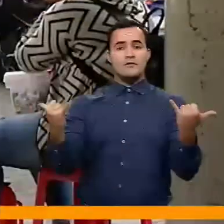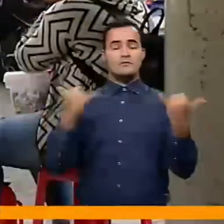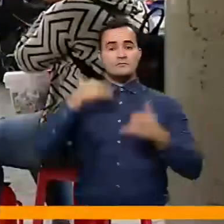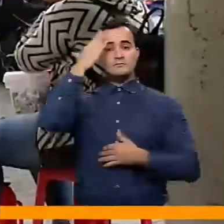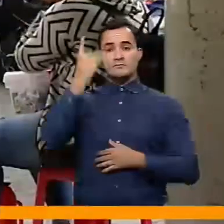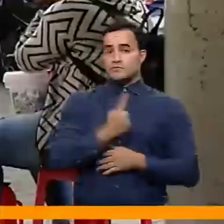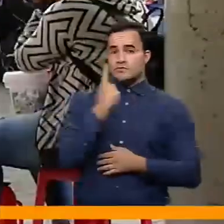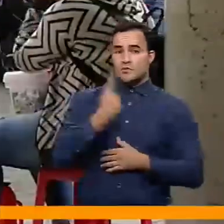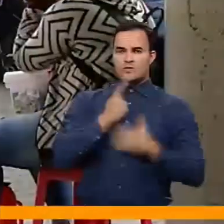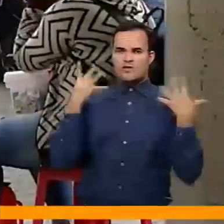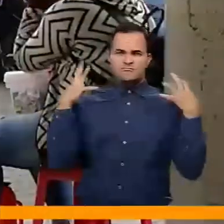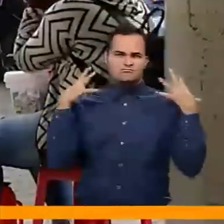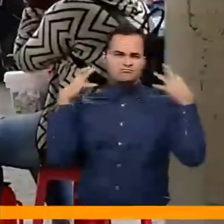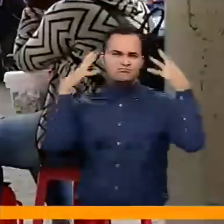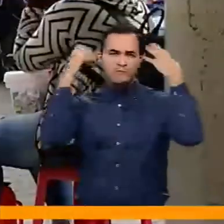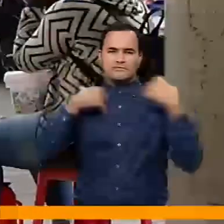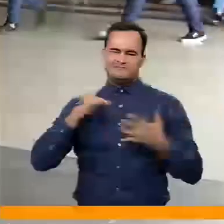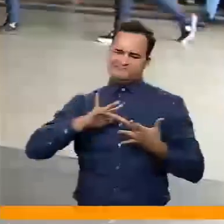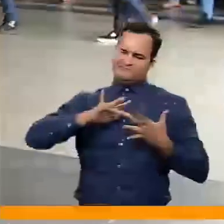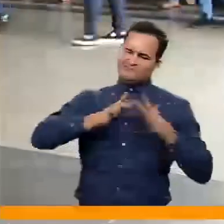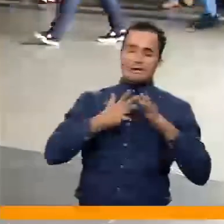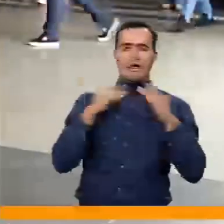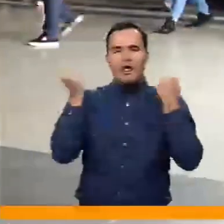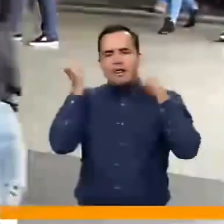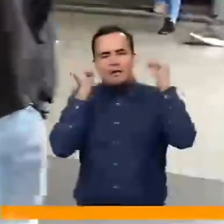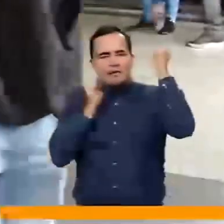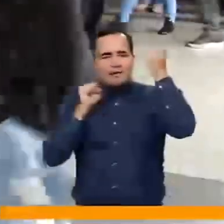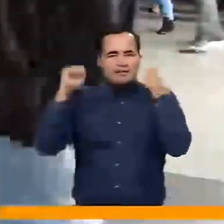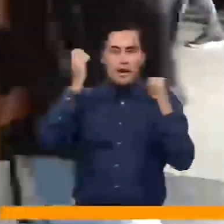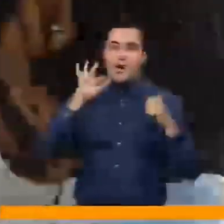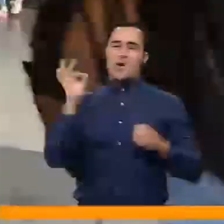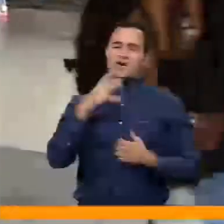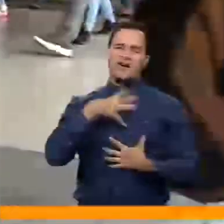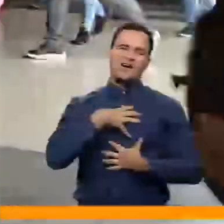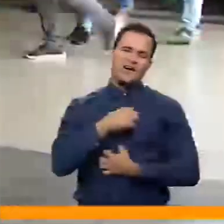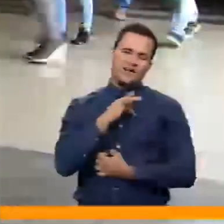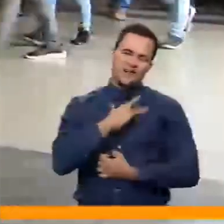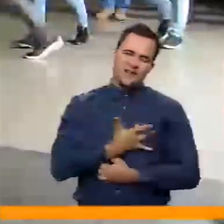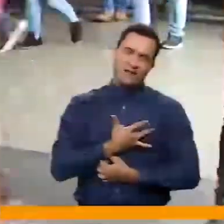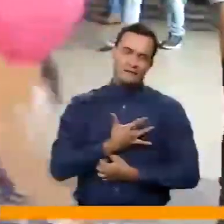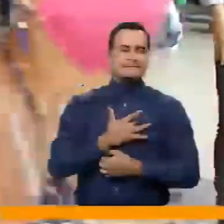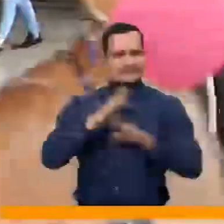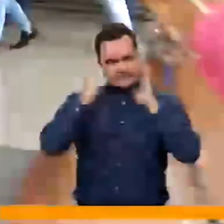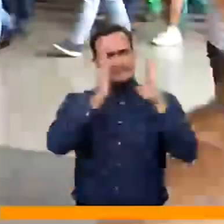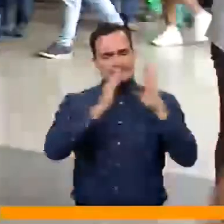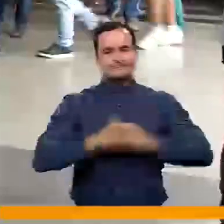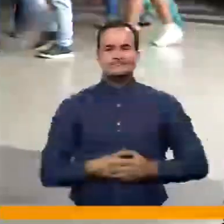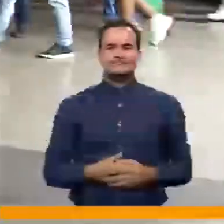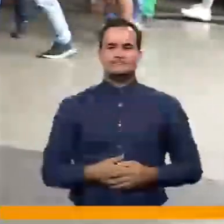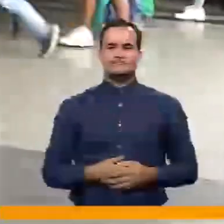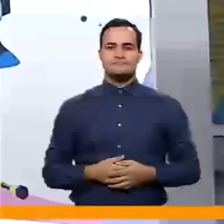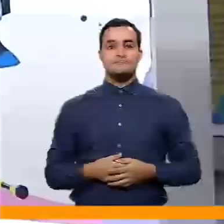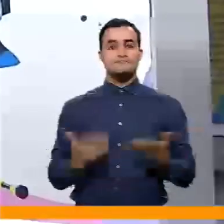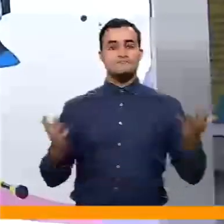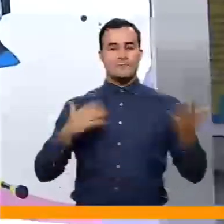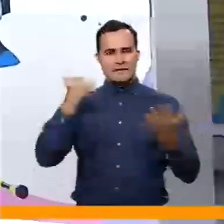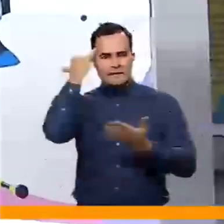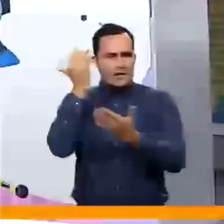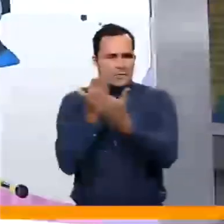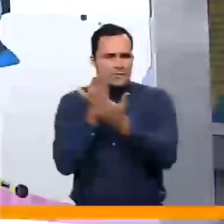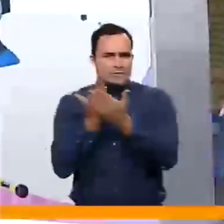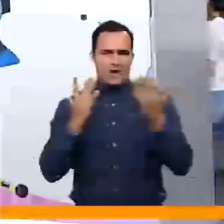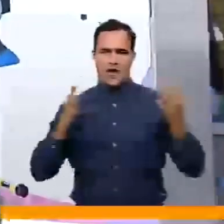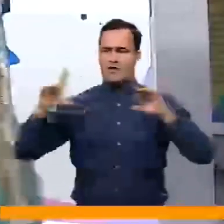tiempos. Enfrentar la soledad, la rabia, el dolor, la angustia y la desesperanza. Una de las